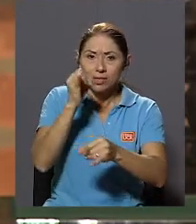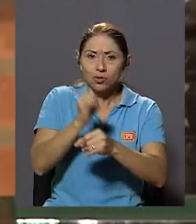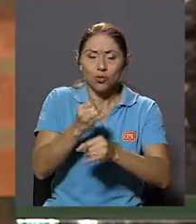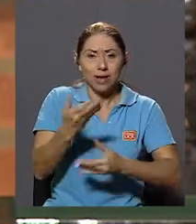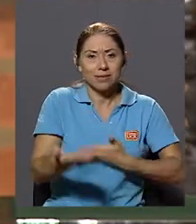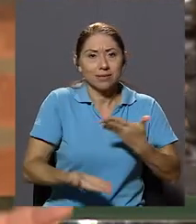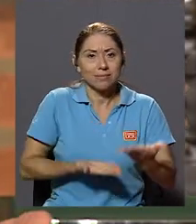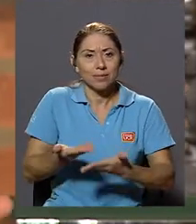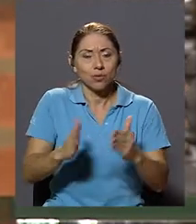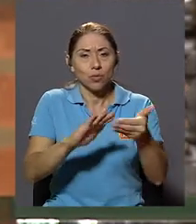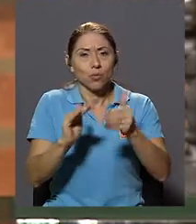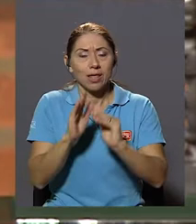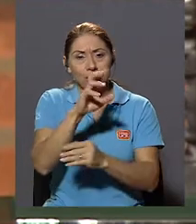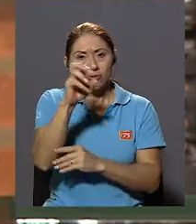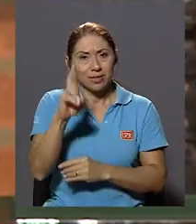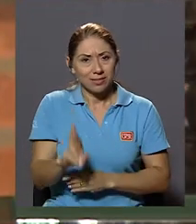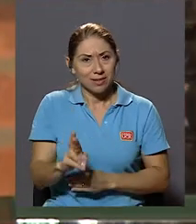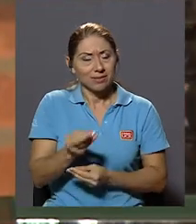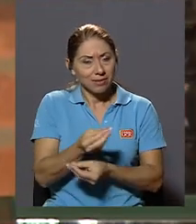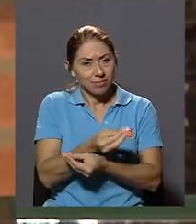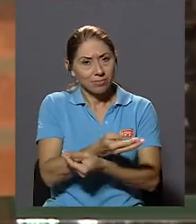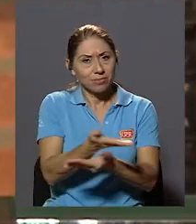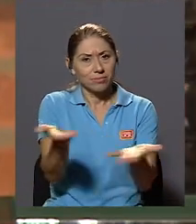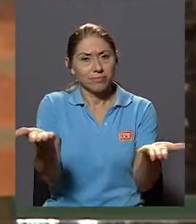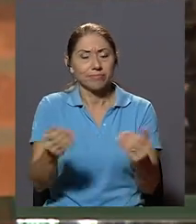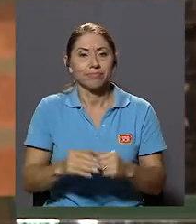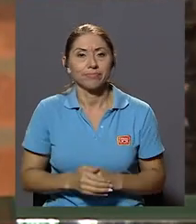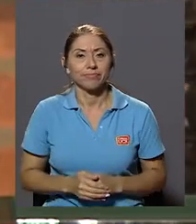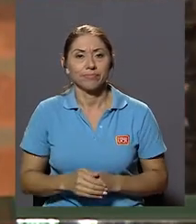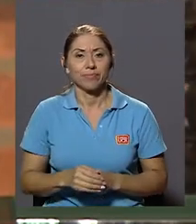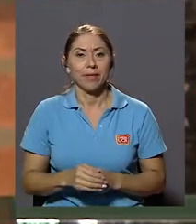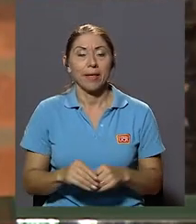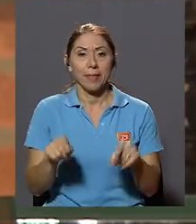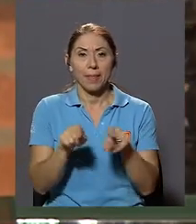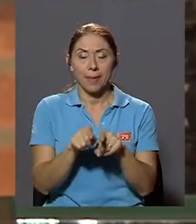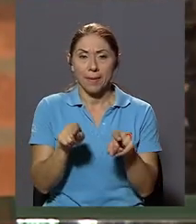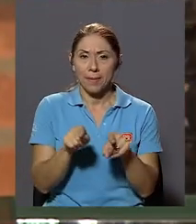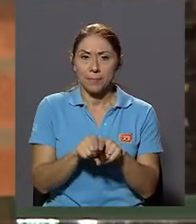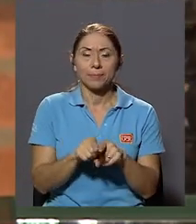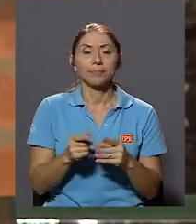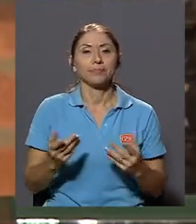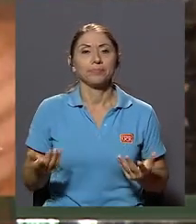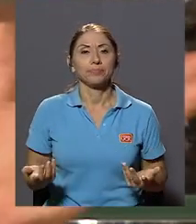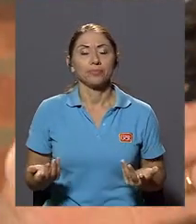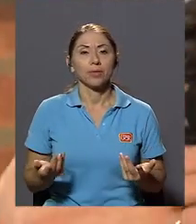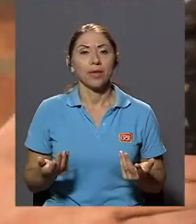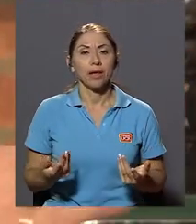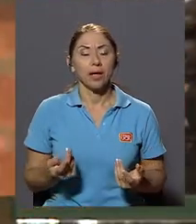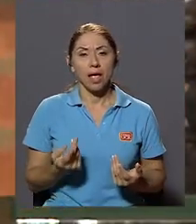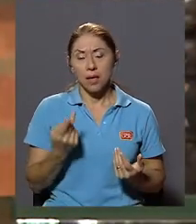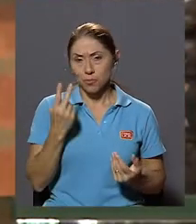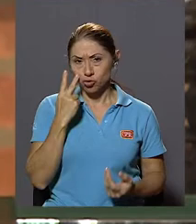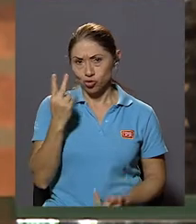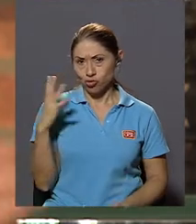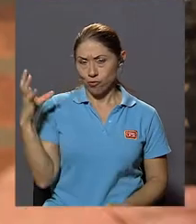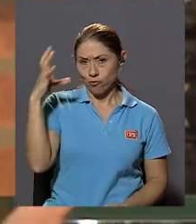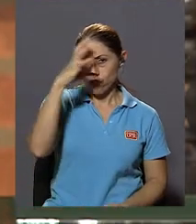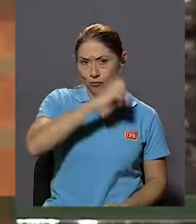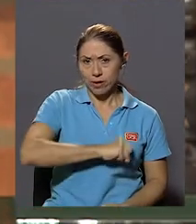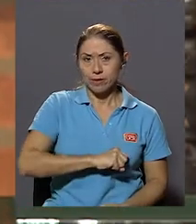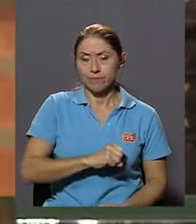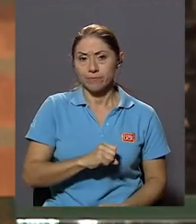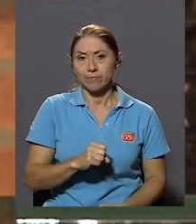Por otro lado Hemos hecho Como A lo largo De